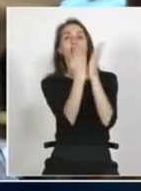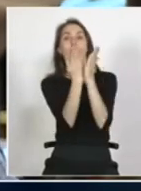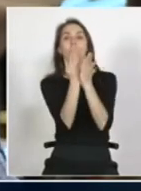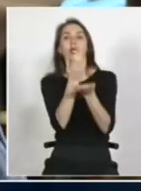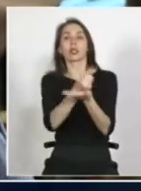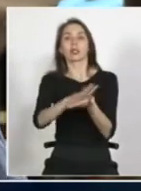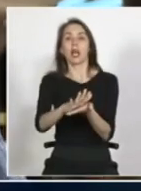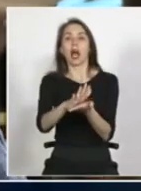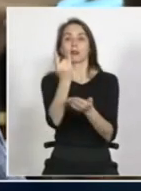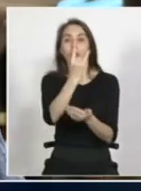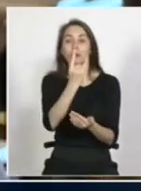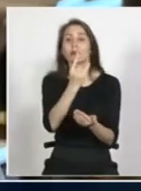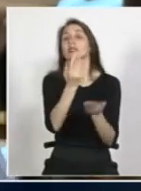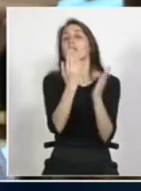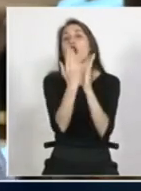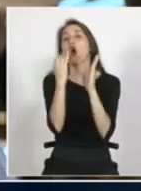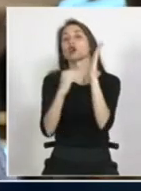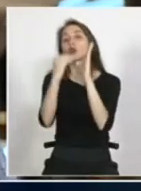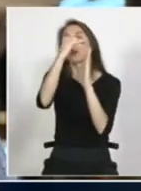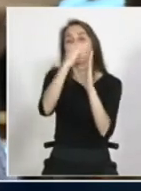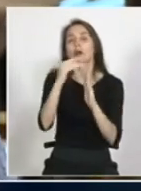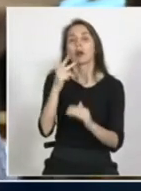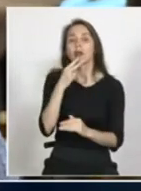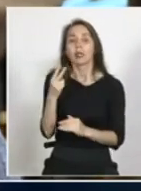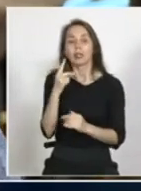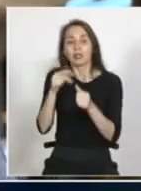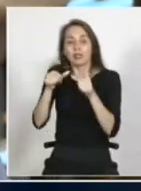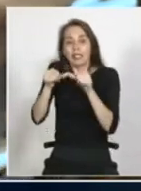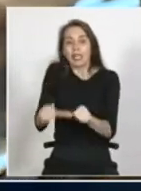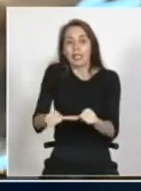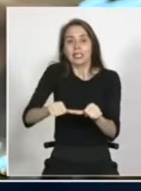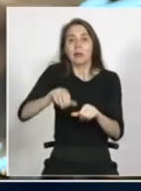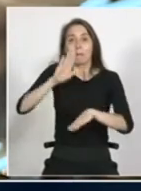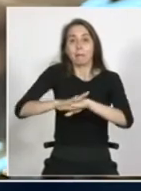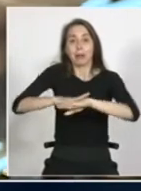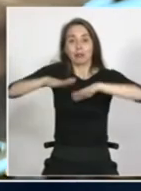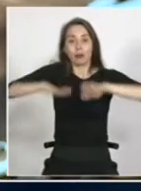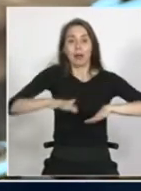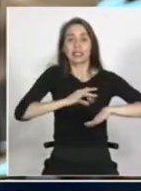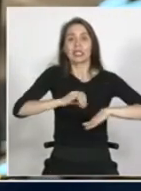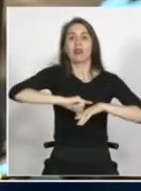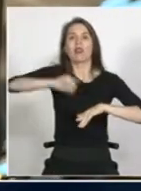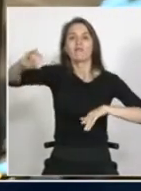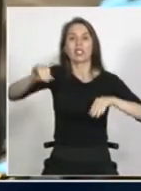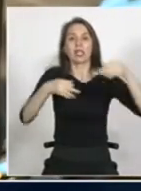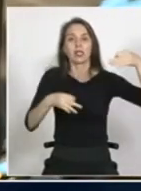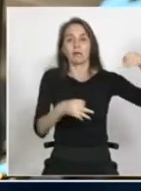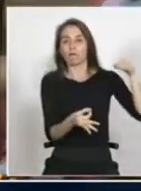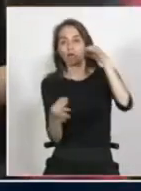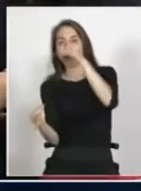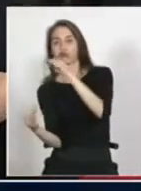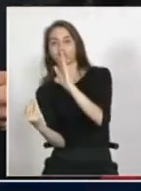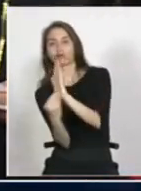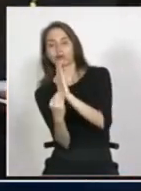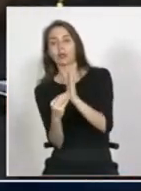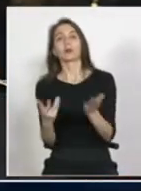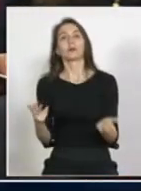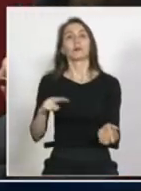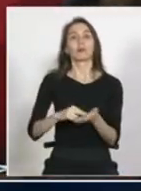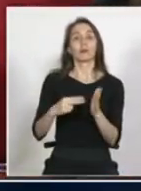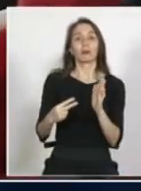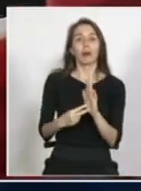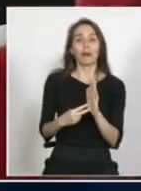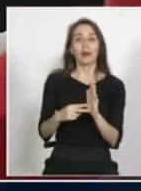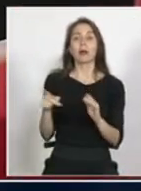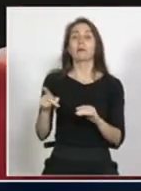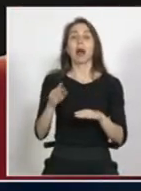La gratuidad dice, mira, tienes que tener residencia definitiva. Pero muchas veces, lo que pasa es que por todas estas situaciones de visas